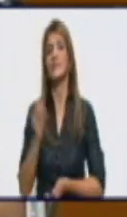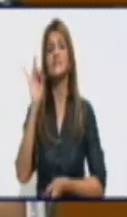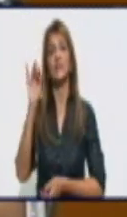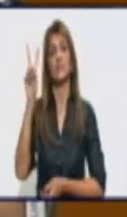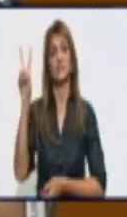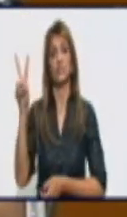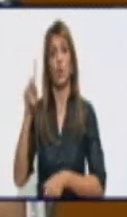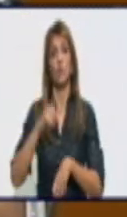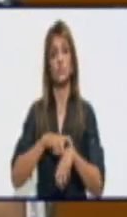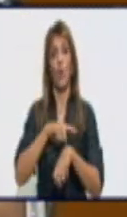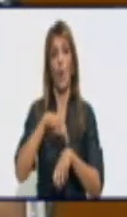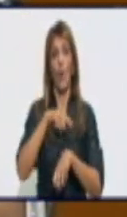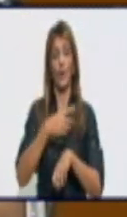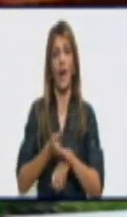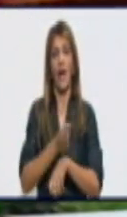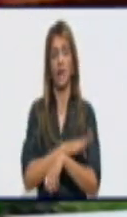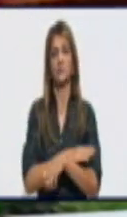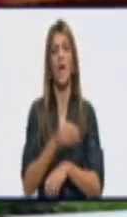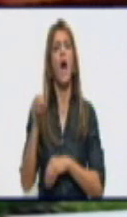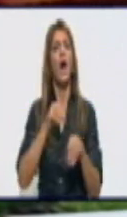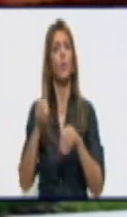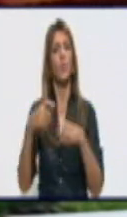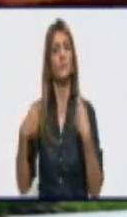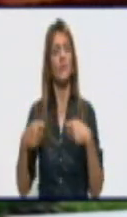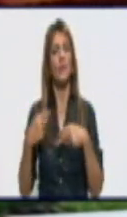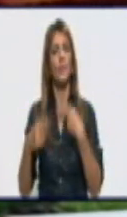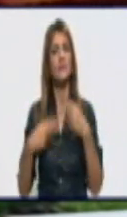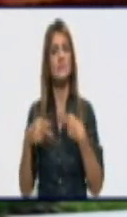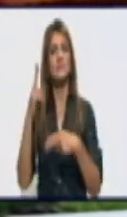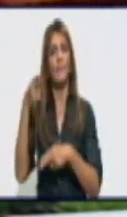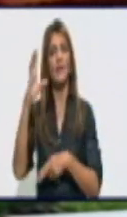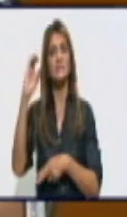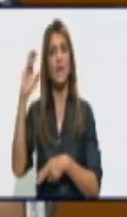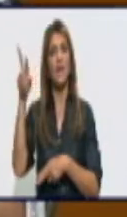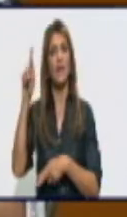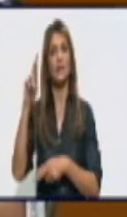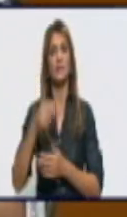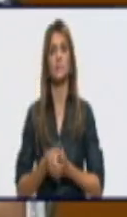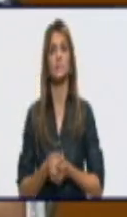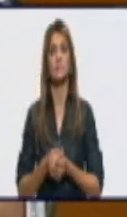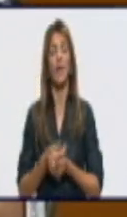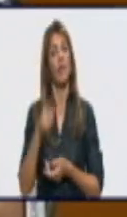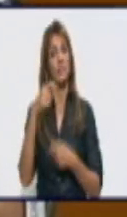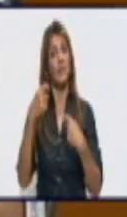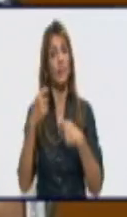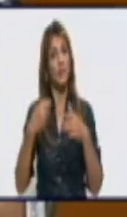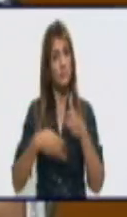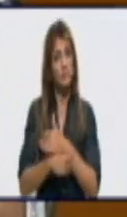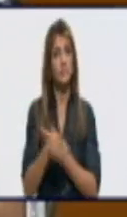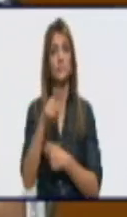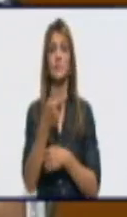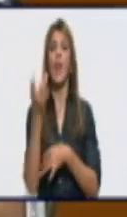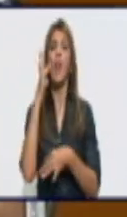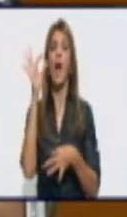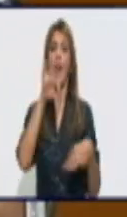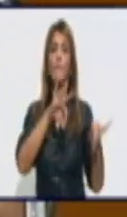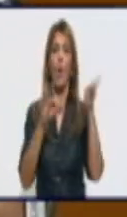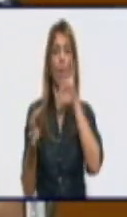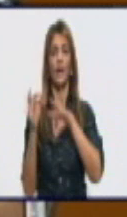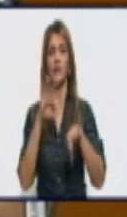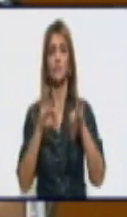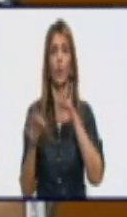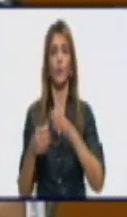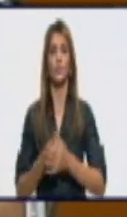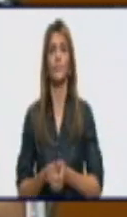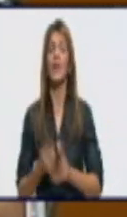con anticipación. ¿A dónde deben ir para realizarse el PCR? Al laboratorio. Y deben recoger la certificación en el Centro